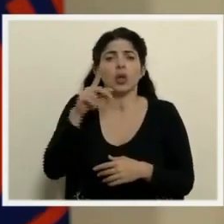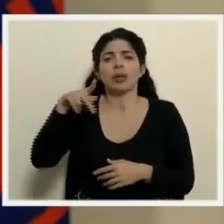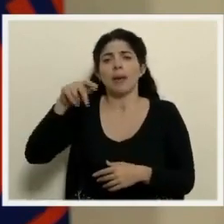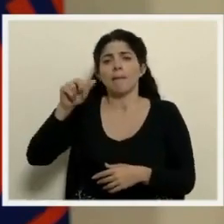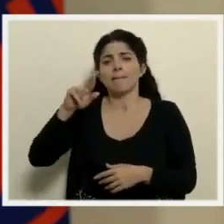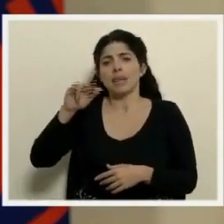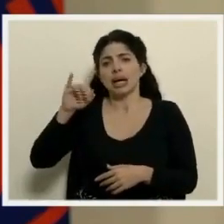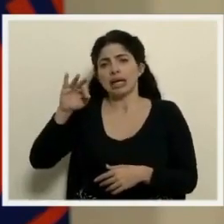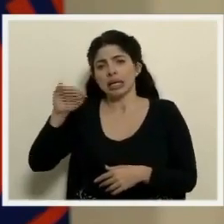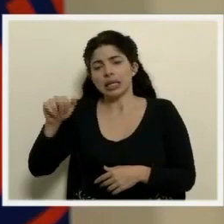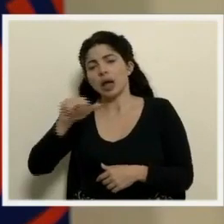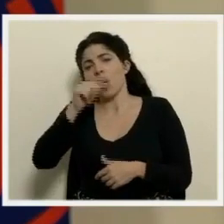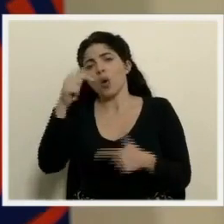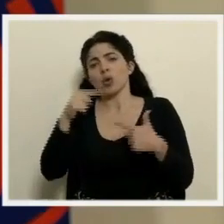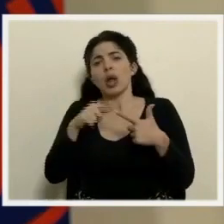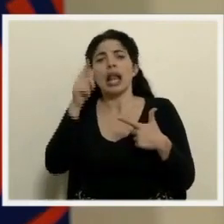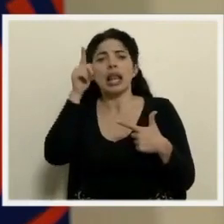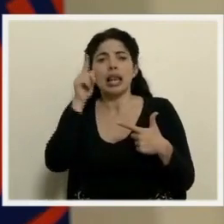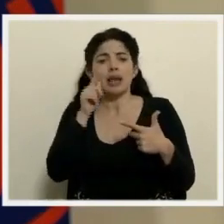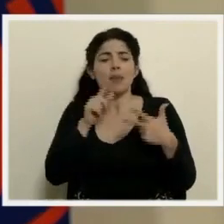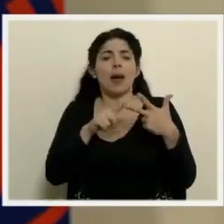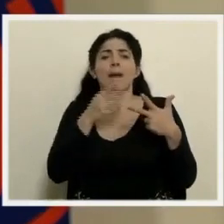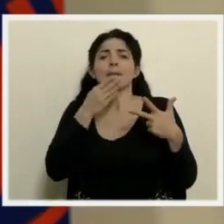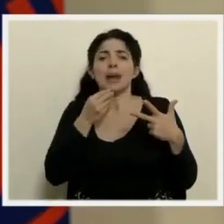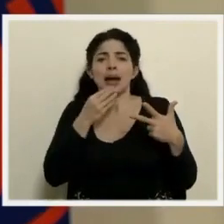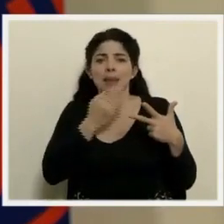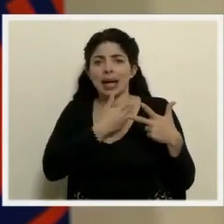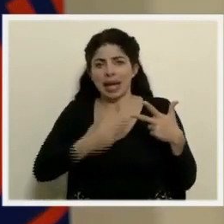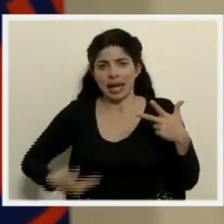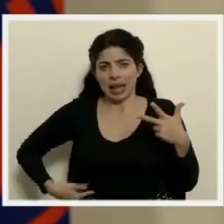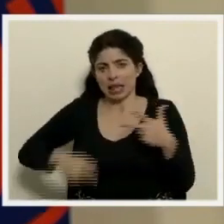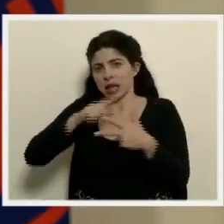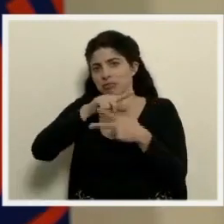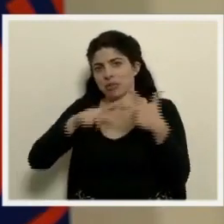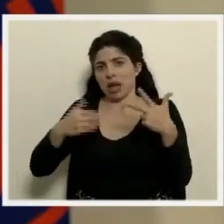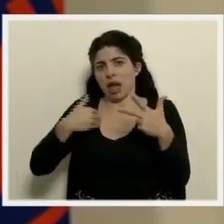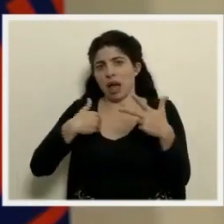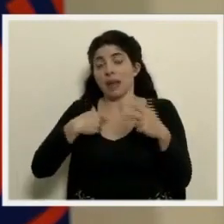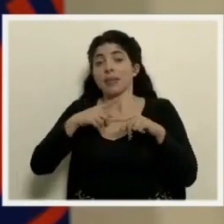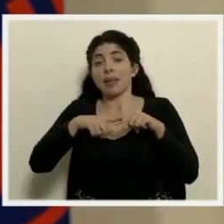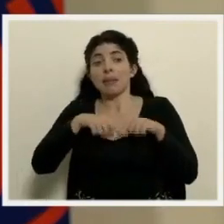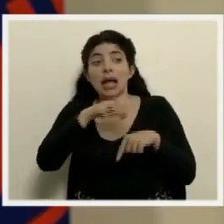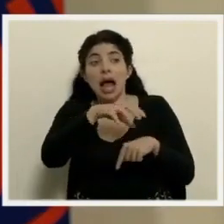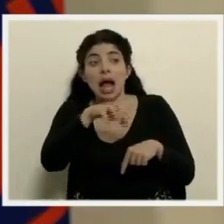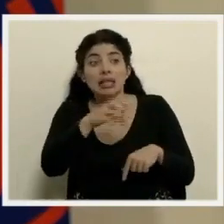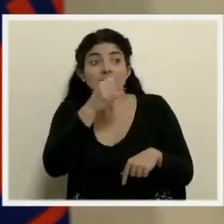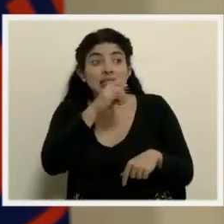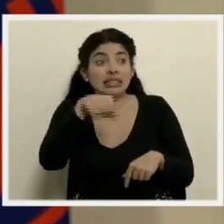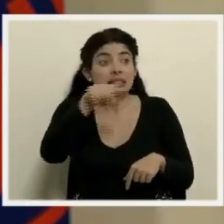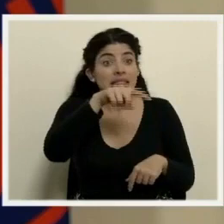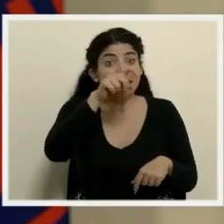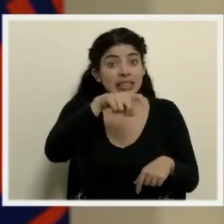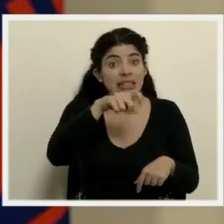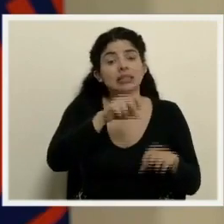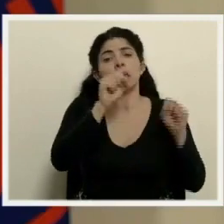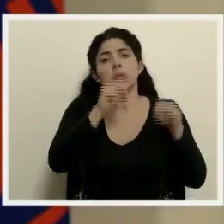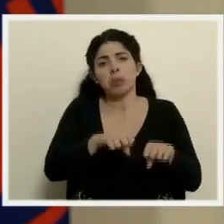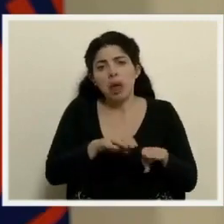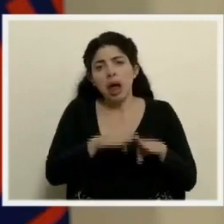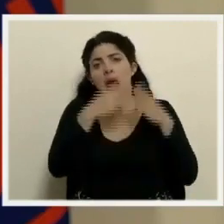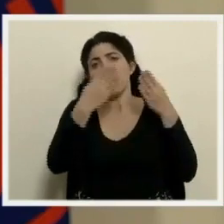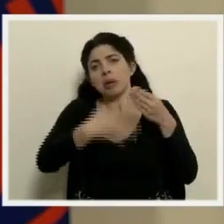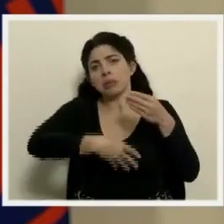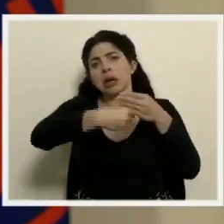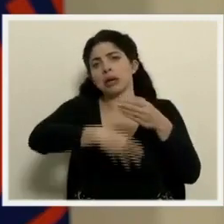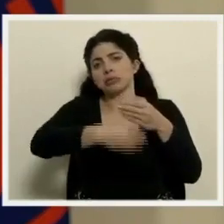Parrita, otro en Limón y otro en Barba de Heredia. Sin embargo, dependiendo de las necesidades de cada cantón, pueden ser habilitados a solicitud